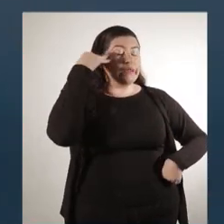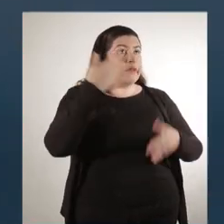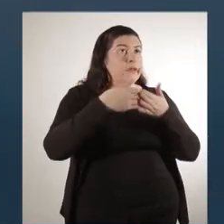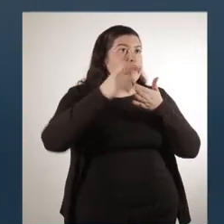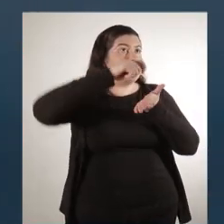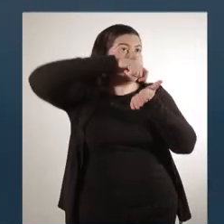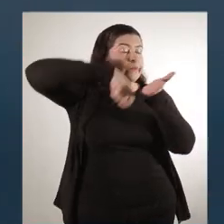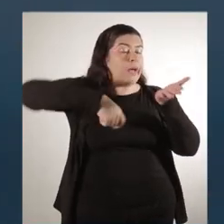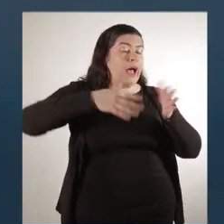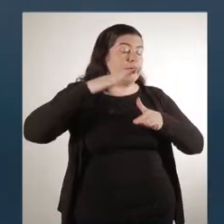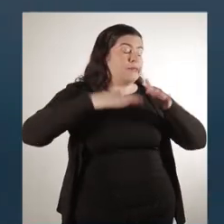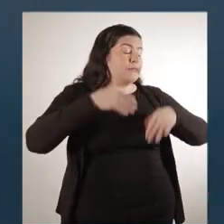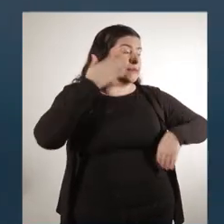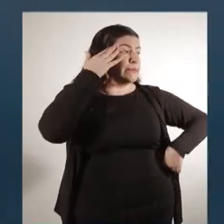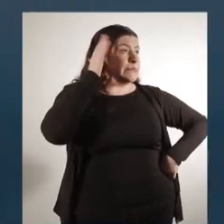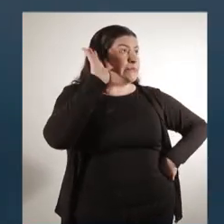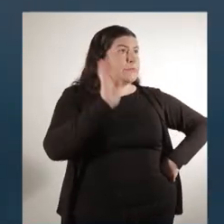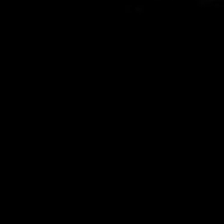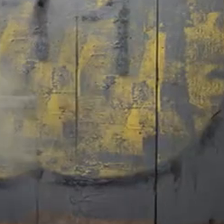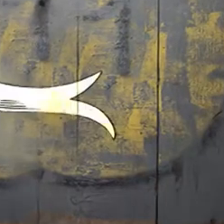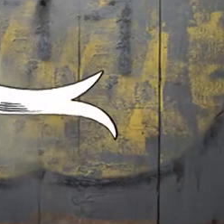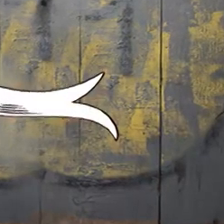no saben dónde poner la rayita, ¿ves?